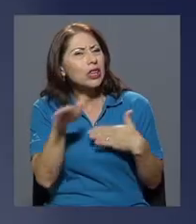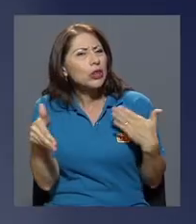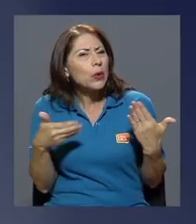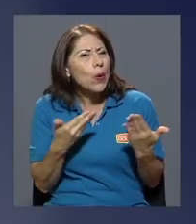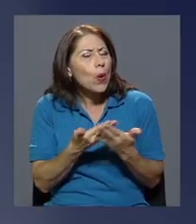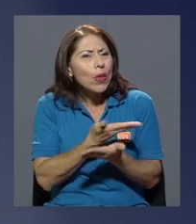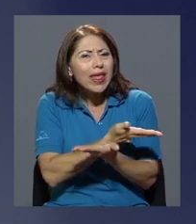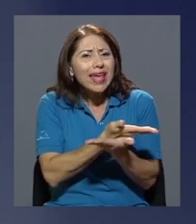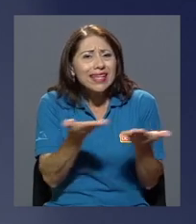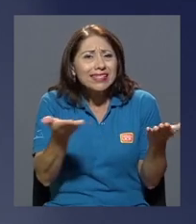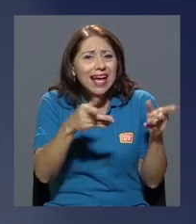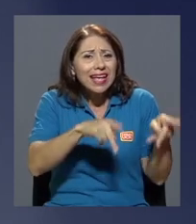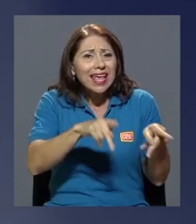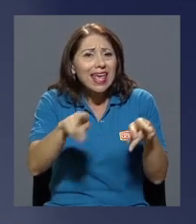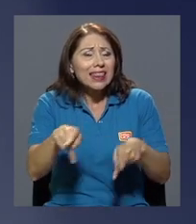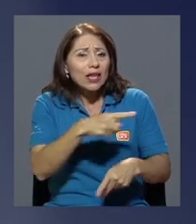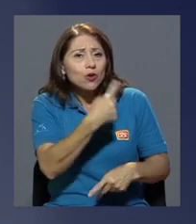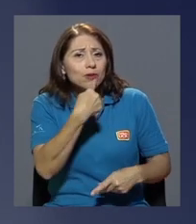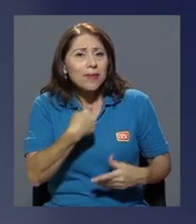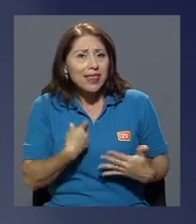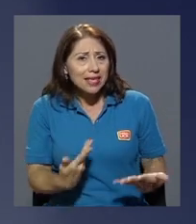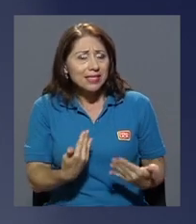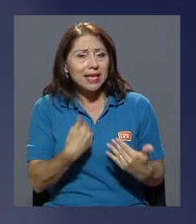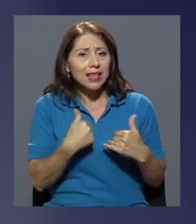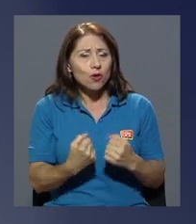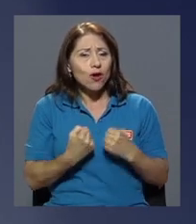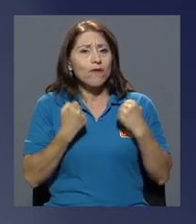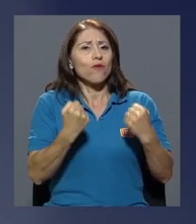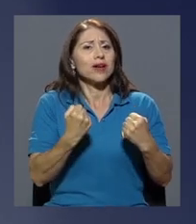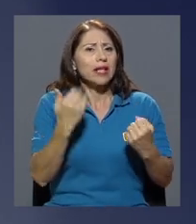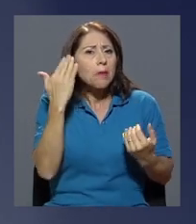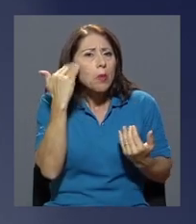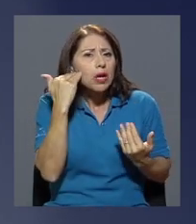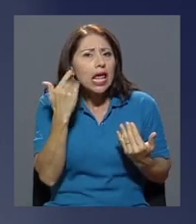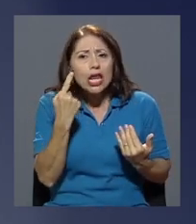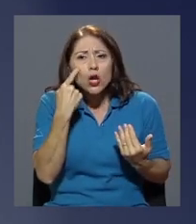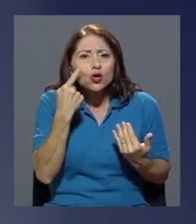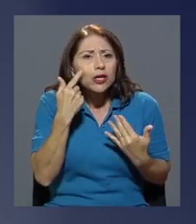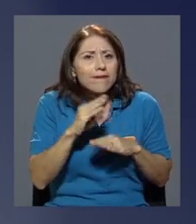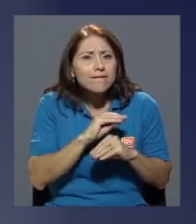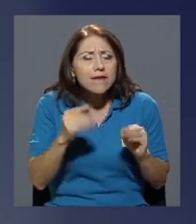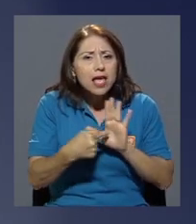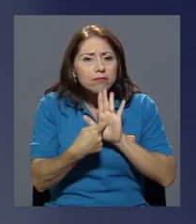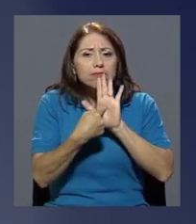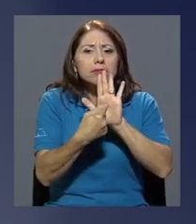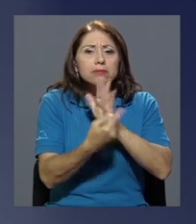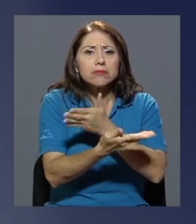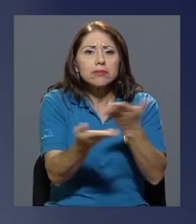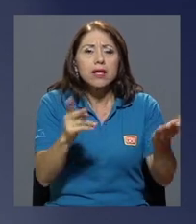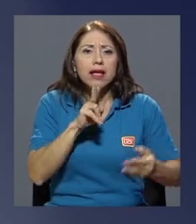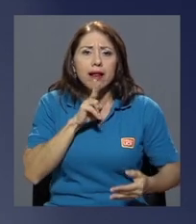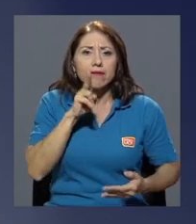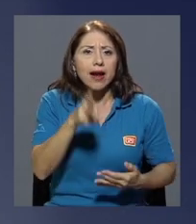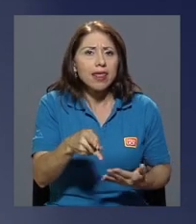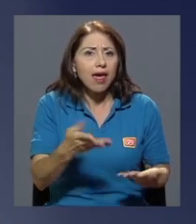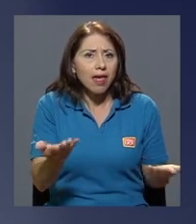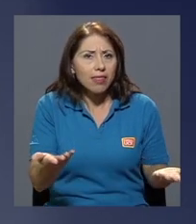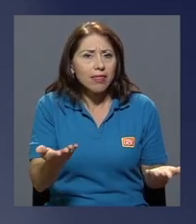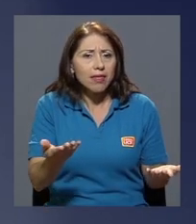toda esa gran cantidad de gente que usted me dice que tiene una fuerza no se ve expresada en la realidad